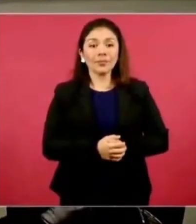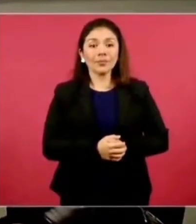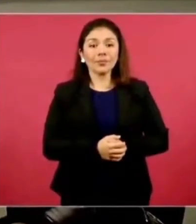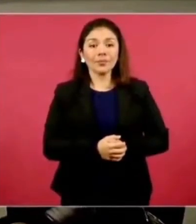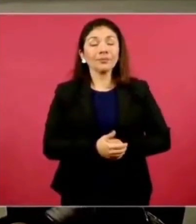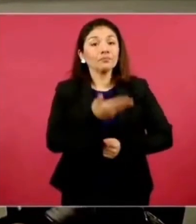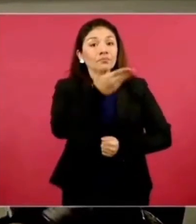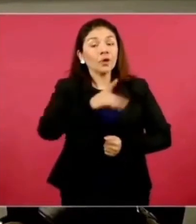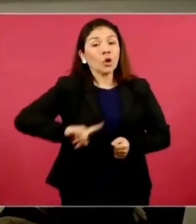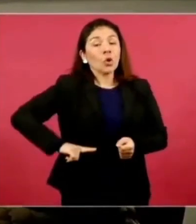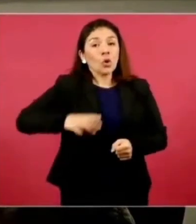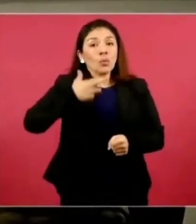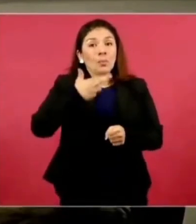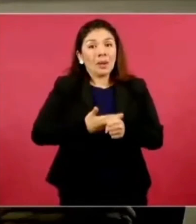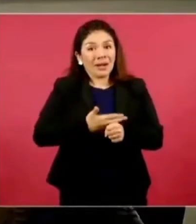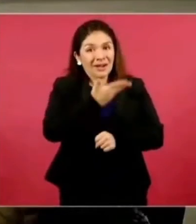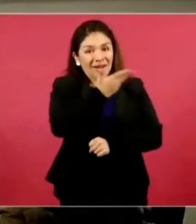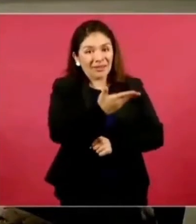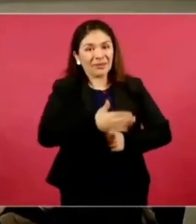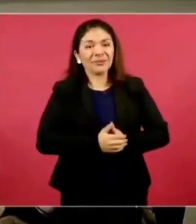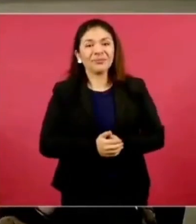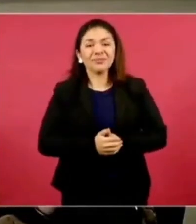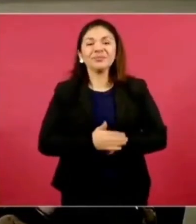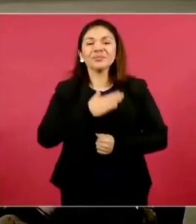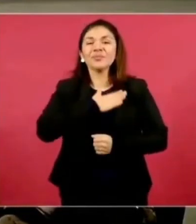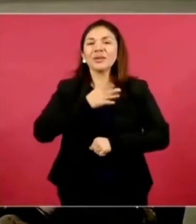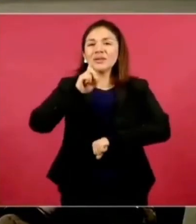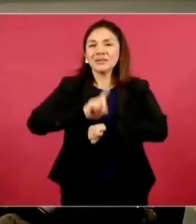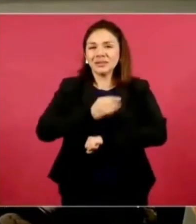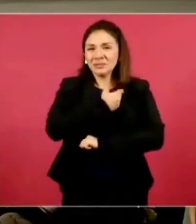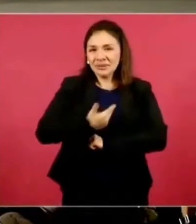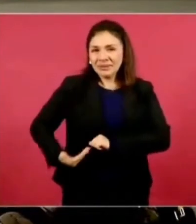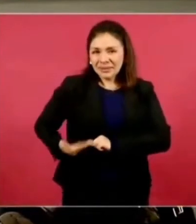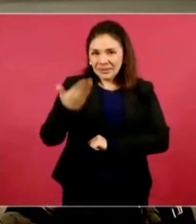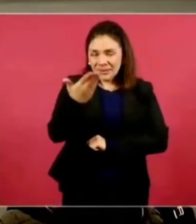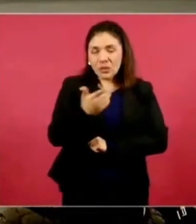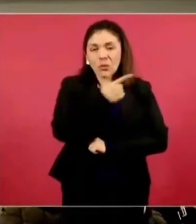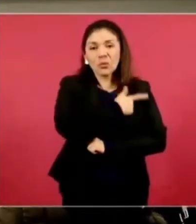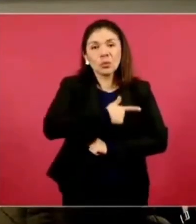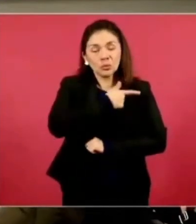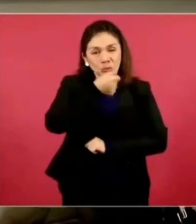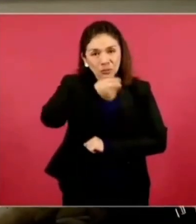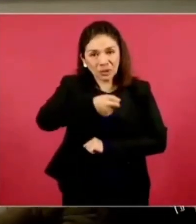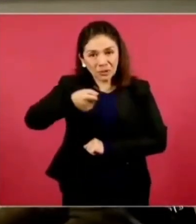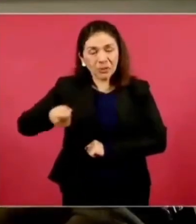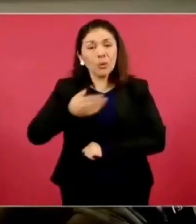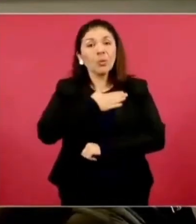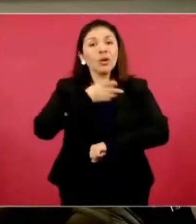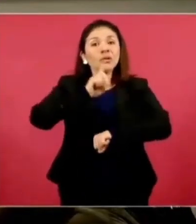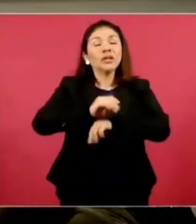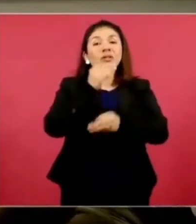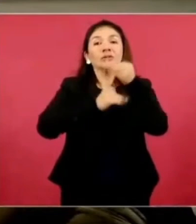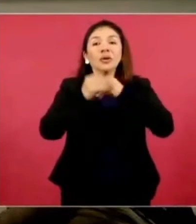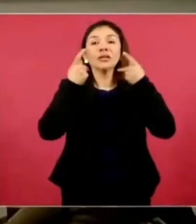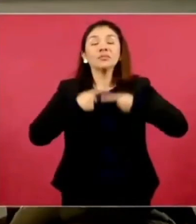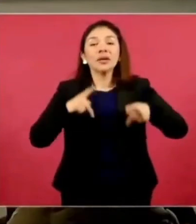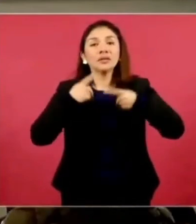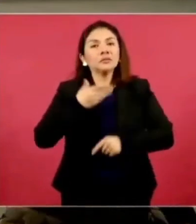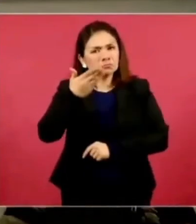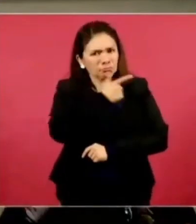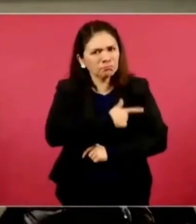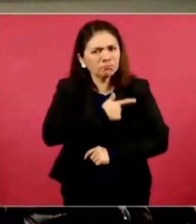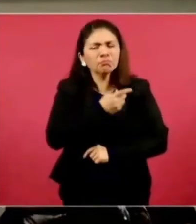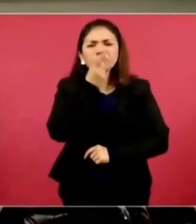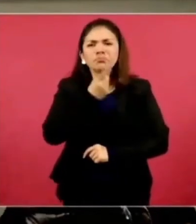Ciudadano gobernador, muy buenos días señor presidente, gusto en saludarlo, buenos días a todos los presentes, a sus órdenes, señor.